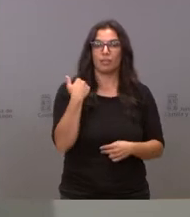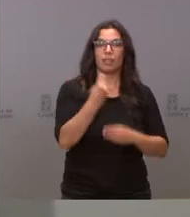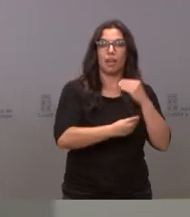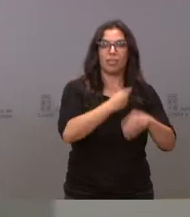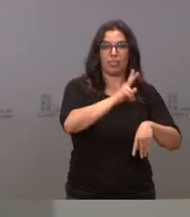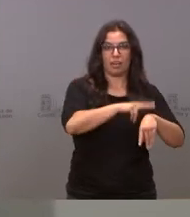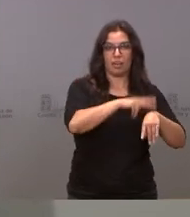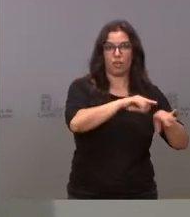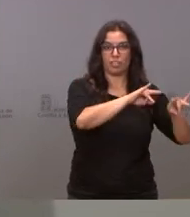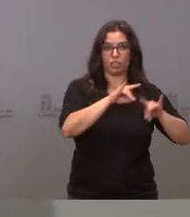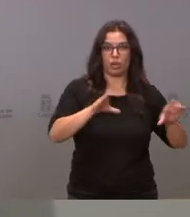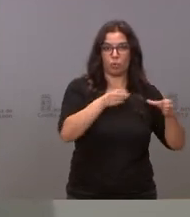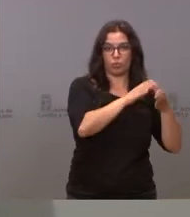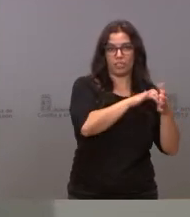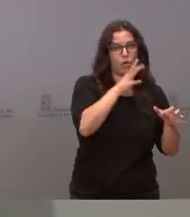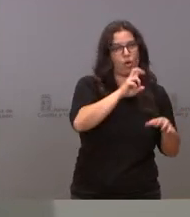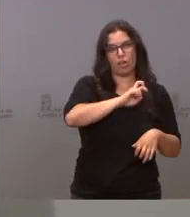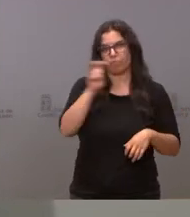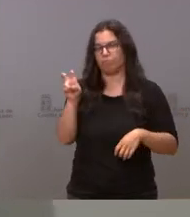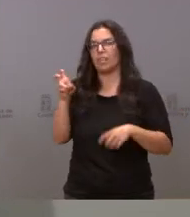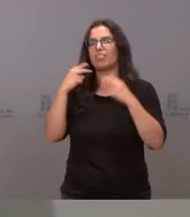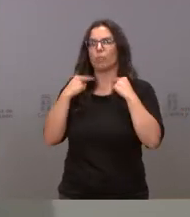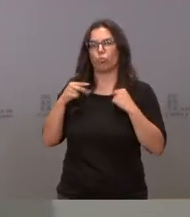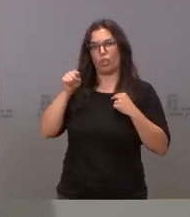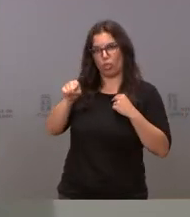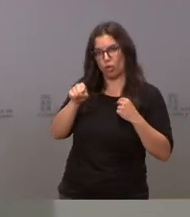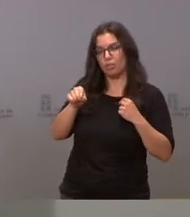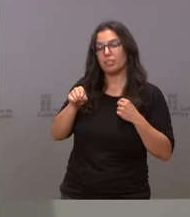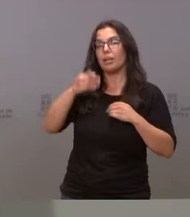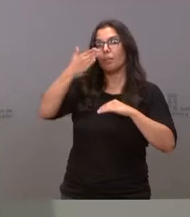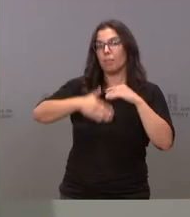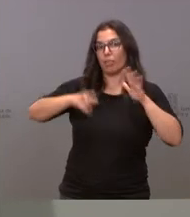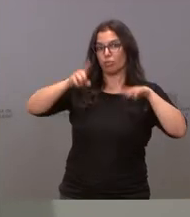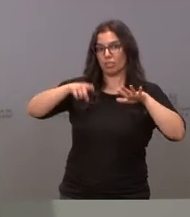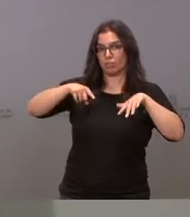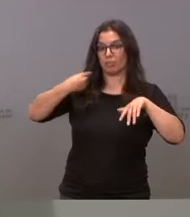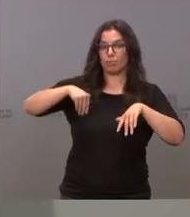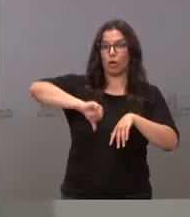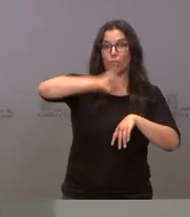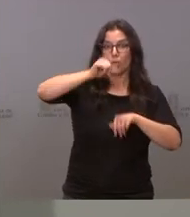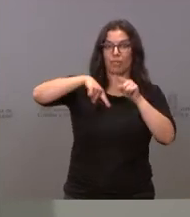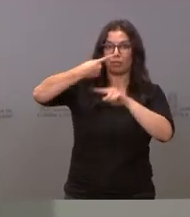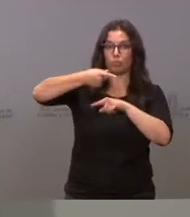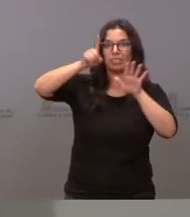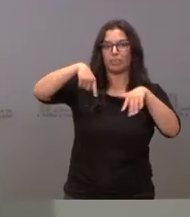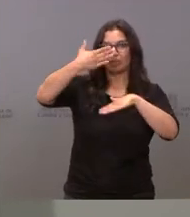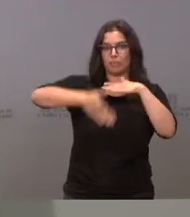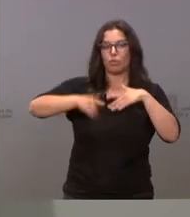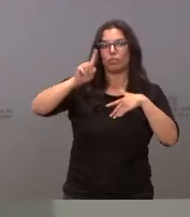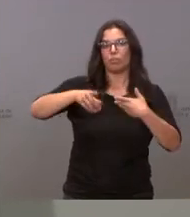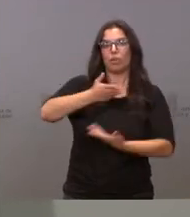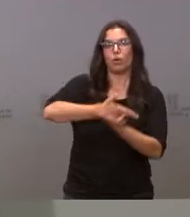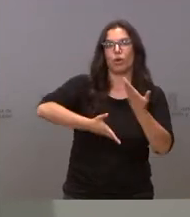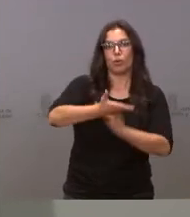territoriales, en un plazo de seis meses desde la aprobación de esta norma y en colaboración con las entidades